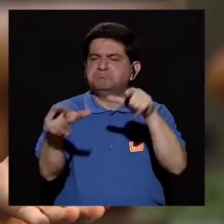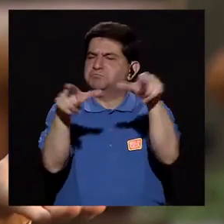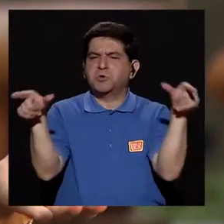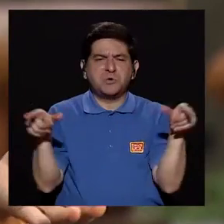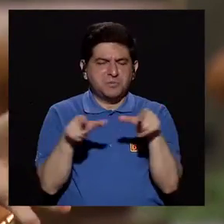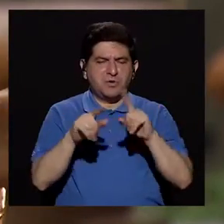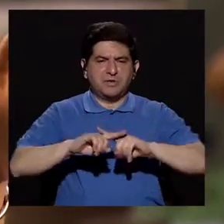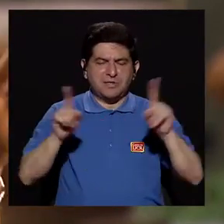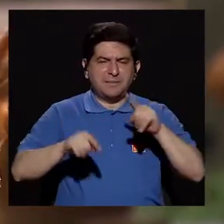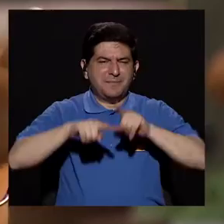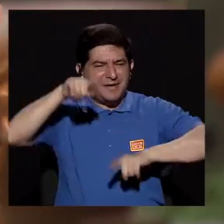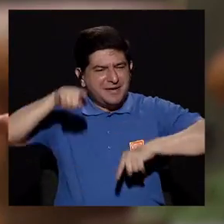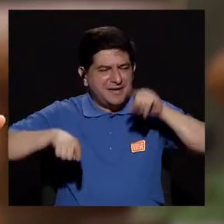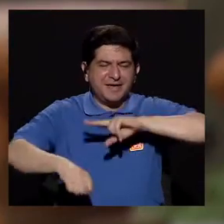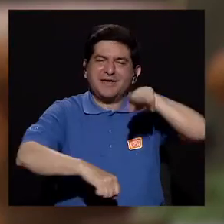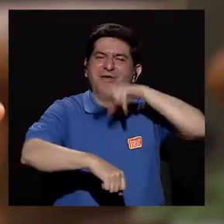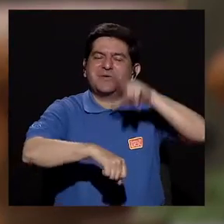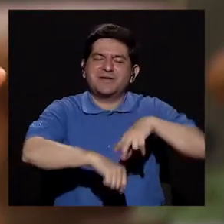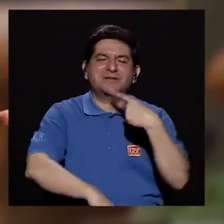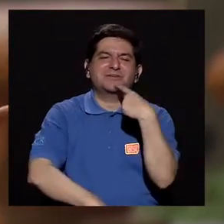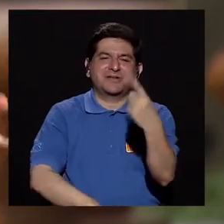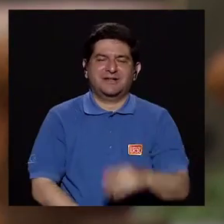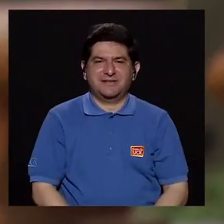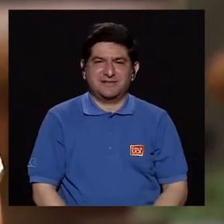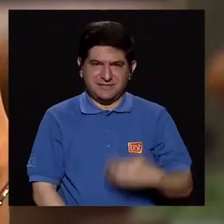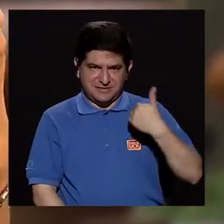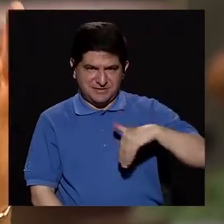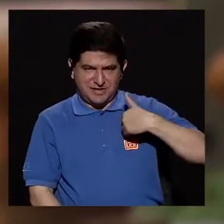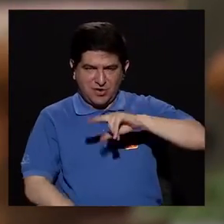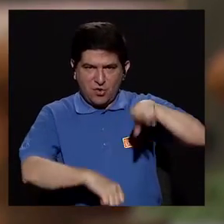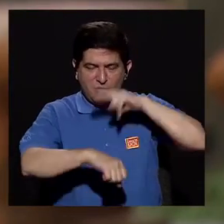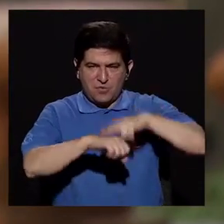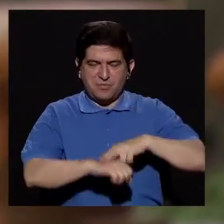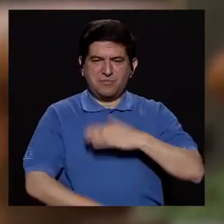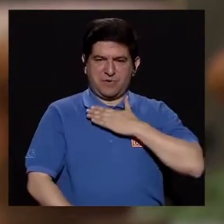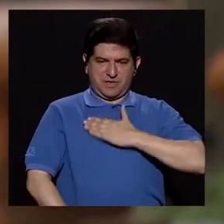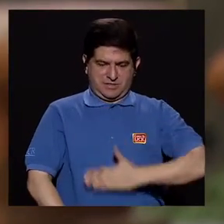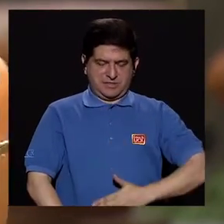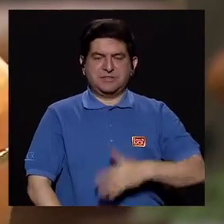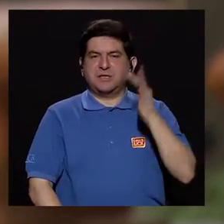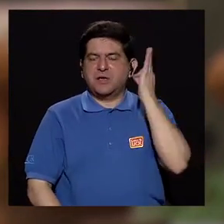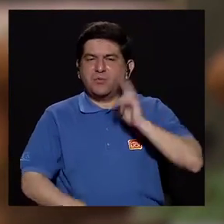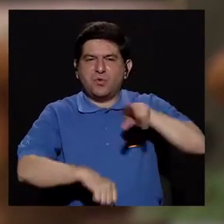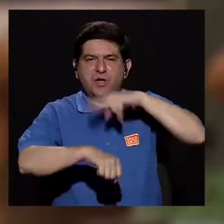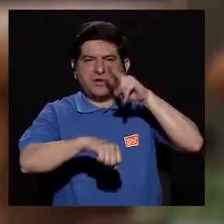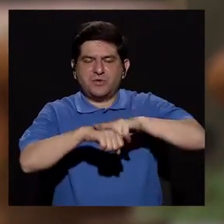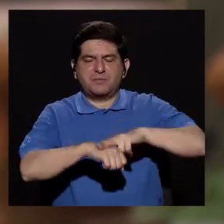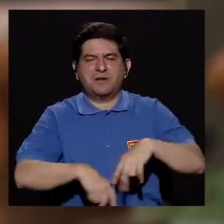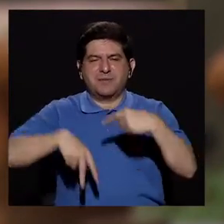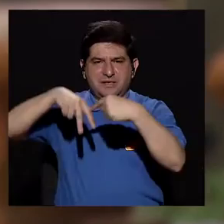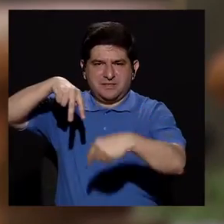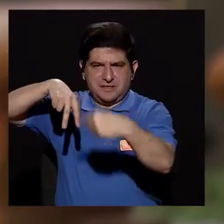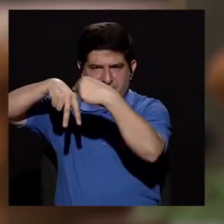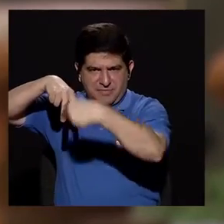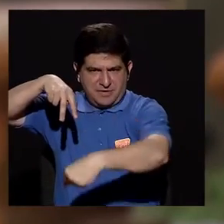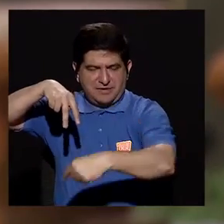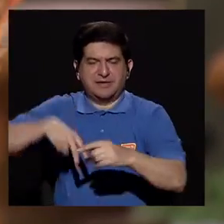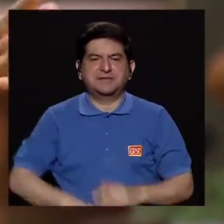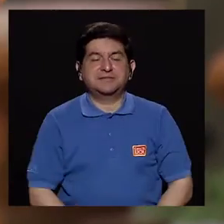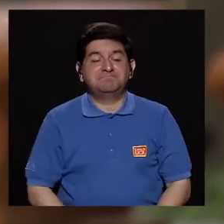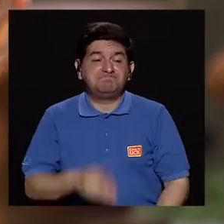cualquier lugar, pero las estadísticas nacionales dicen que en los hombres es más frecuente en el tórax y en las mujeres es más frecuente en las piernas.